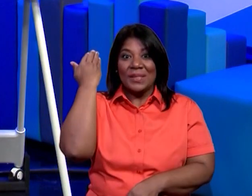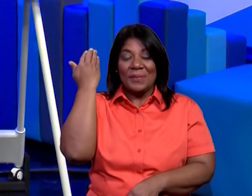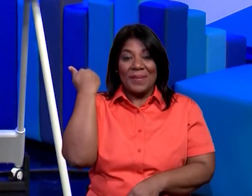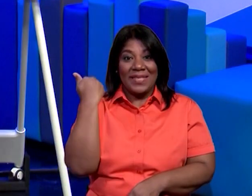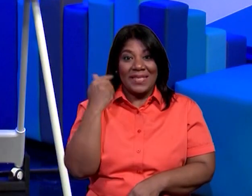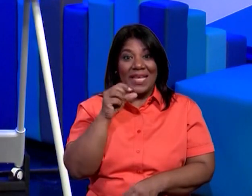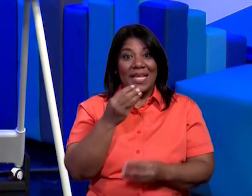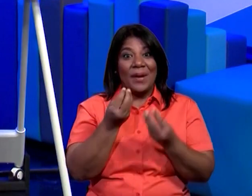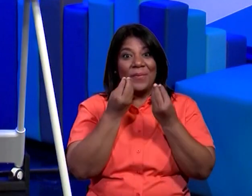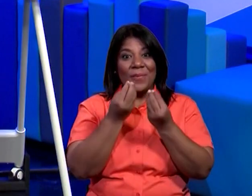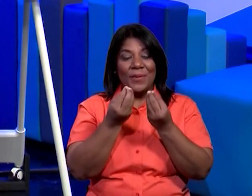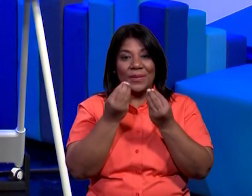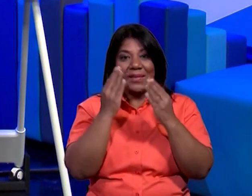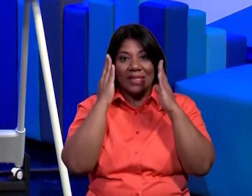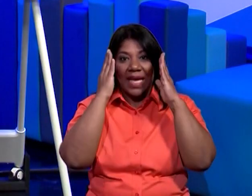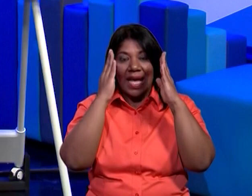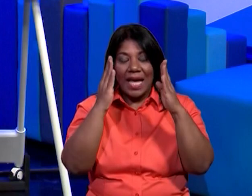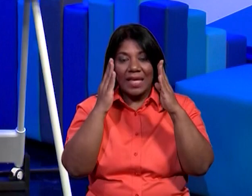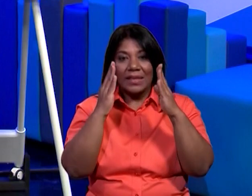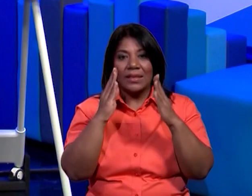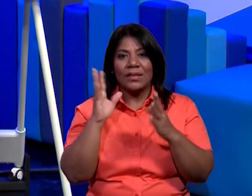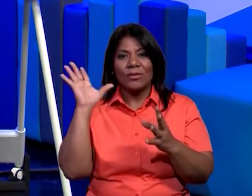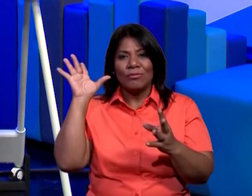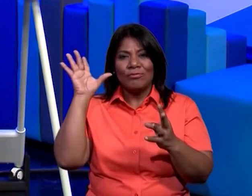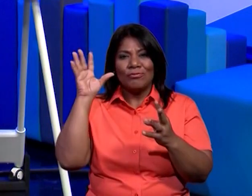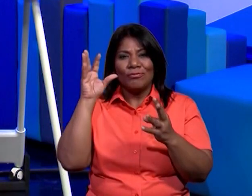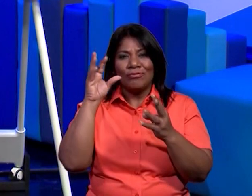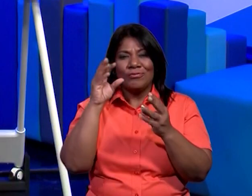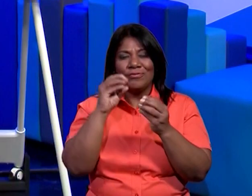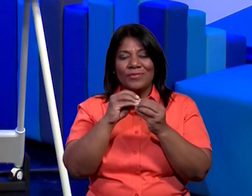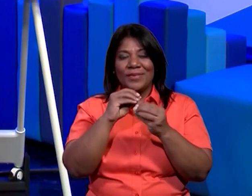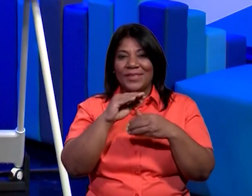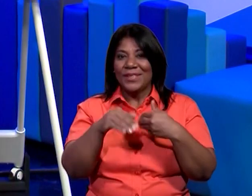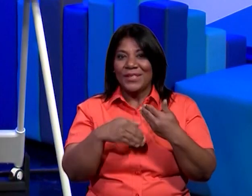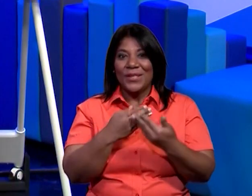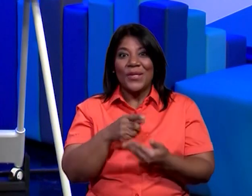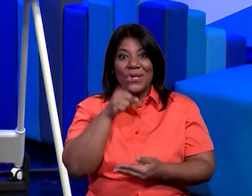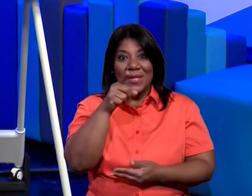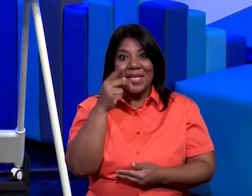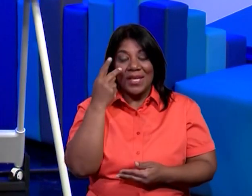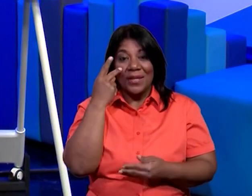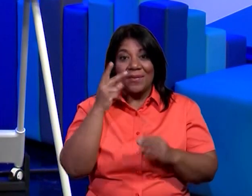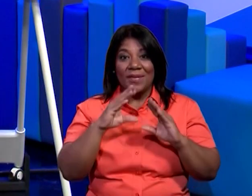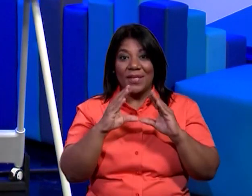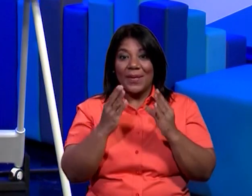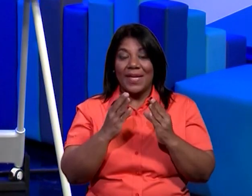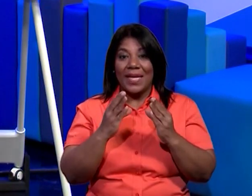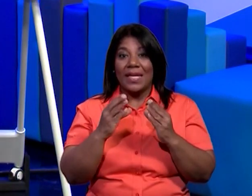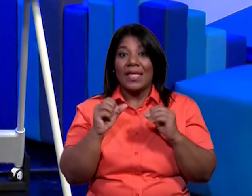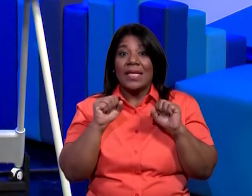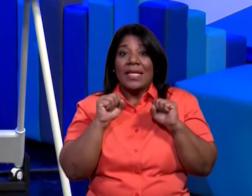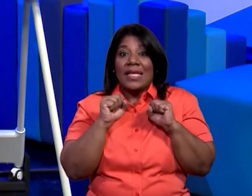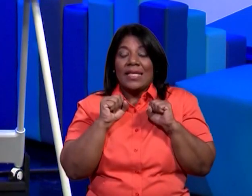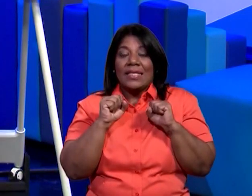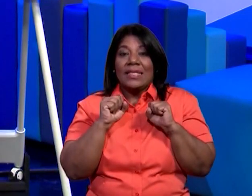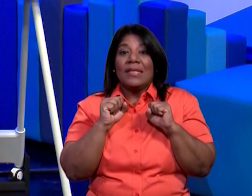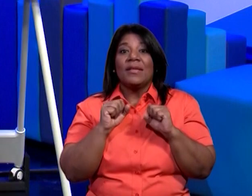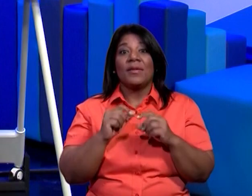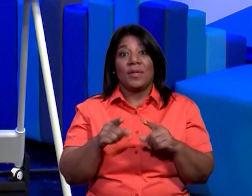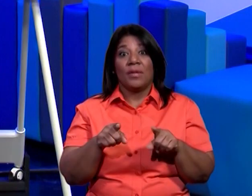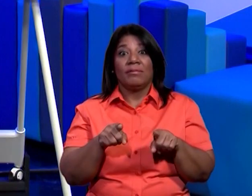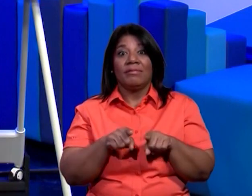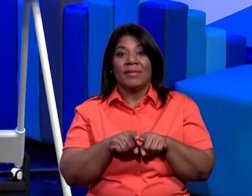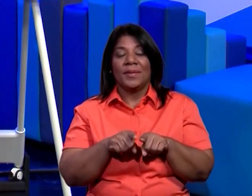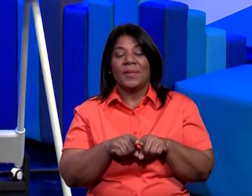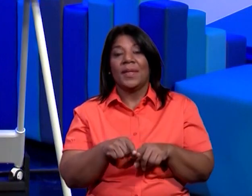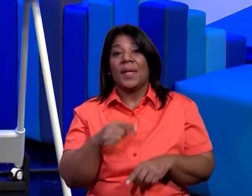mucha atención para recordar todas esas cositas de las que hemos conversado sobre el sistema nervioso bien vamos entonces